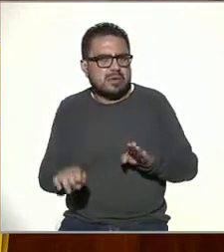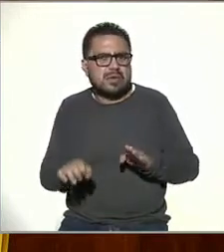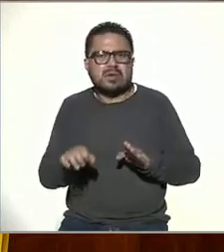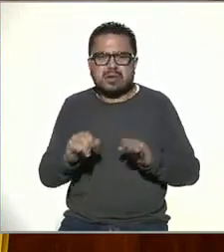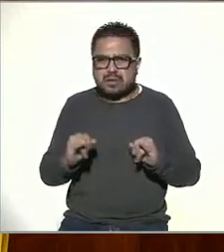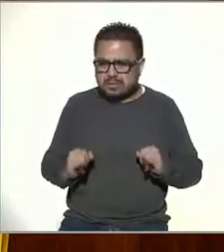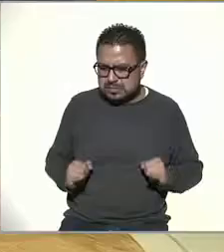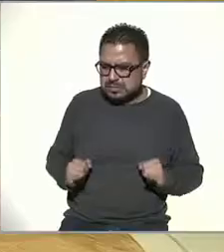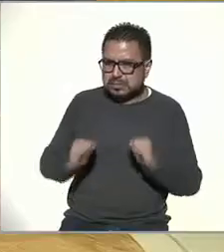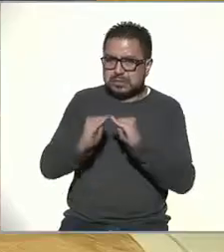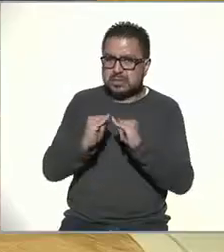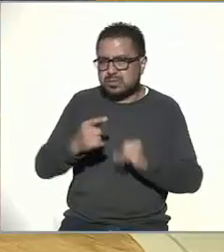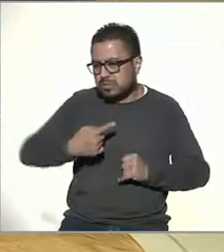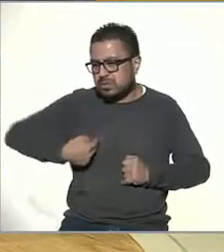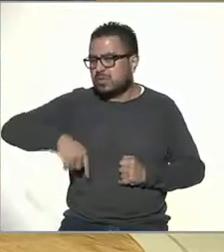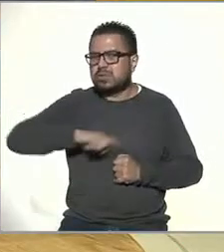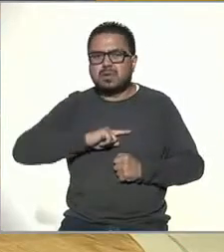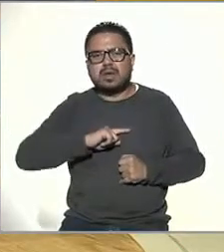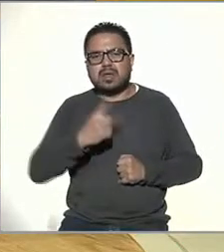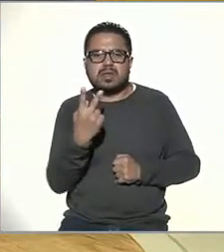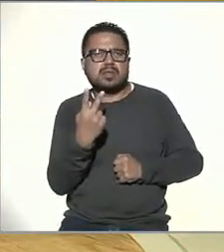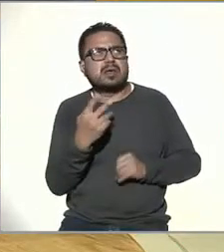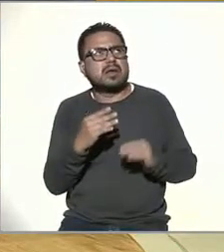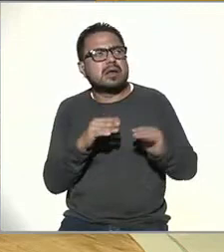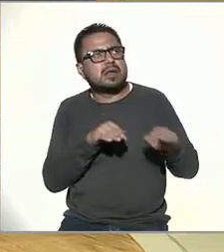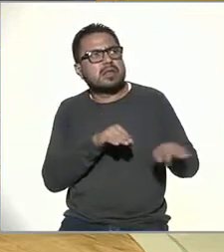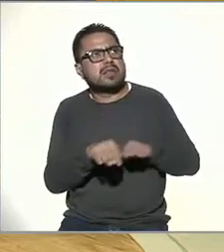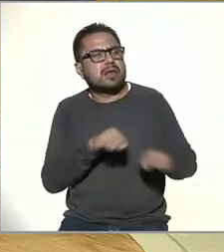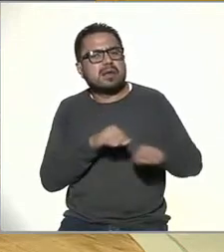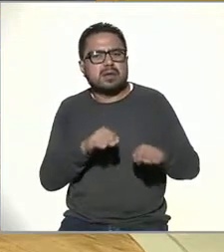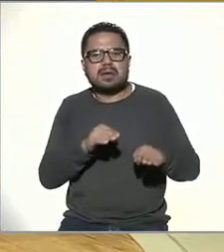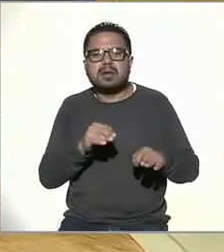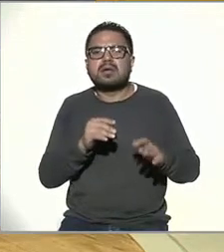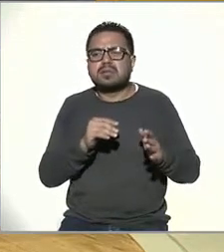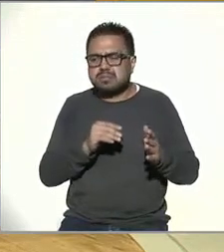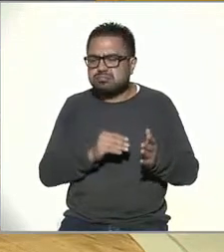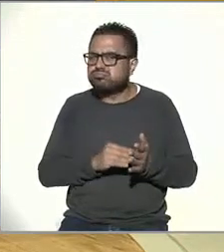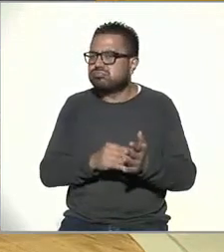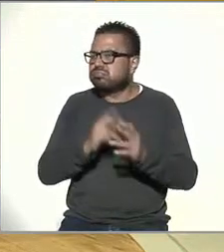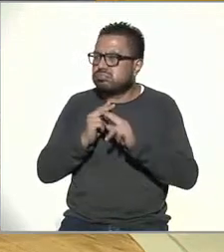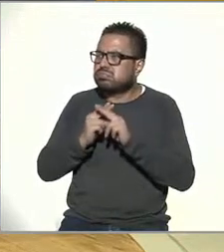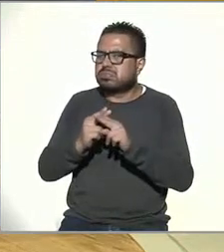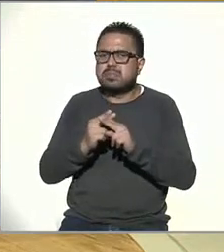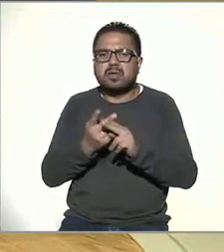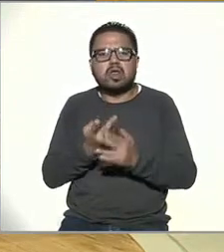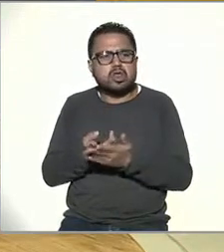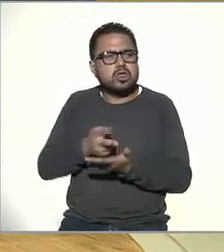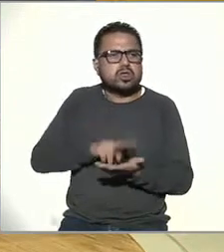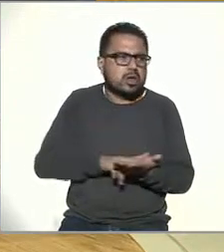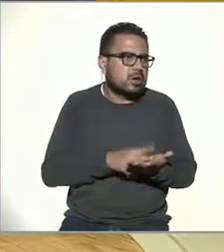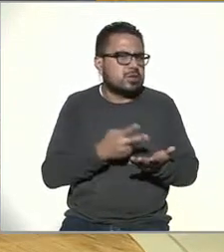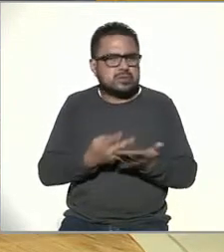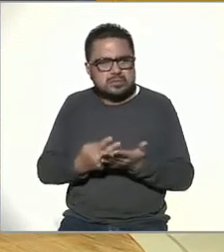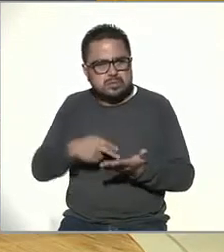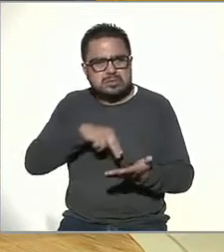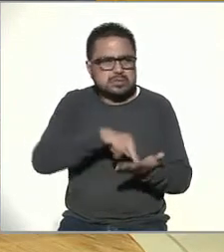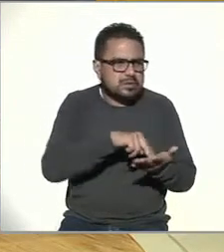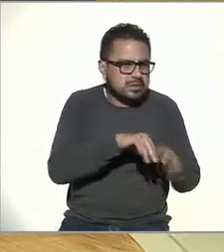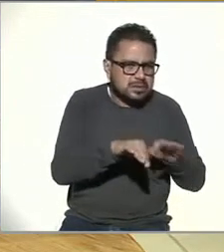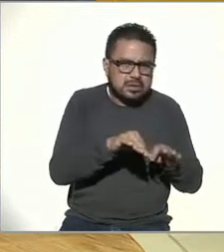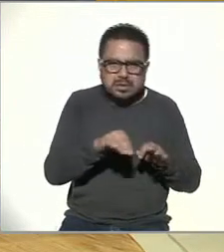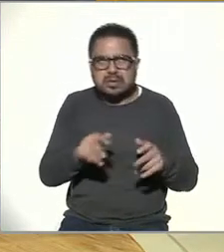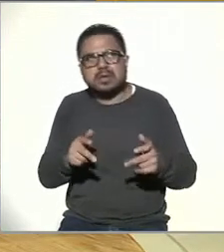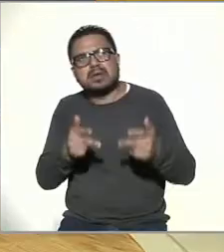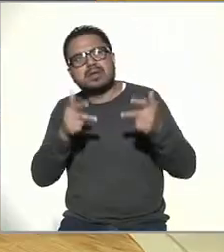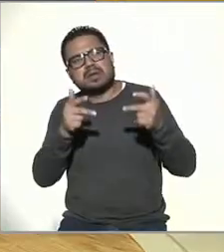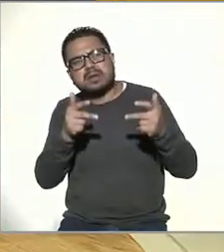el instituto nos fuimos todos a teletrabajo, y nos hemos mantenido en un esquema híbrido, y afortunadamente